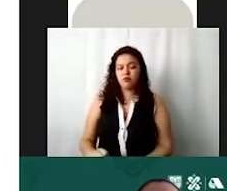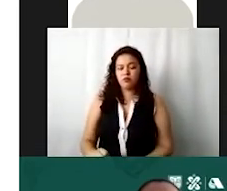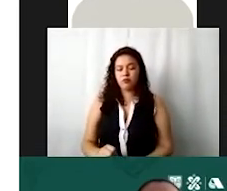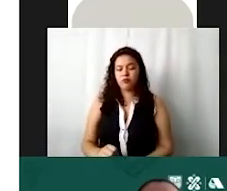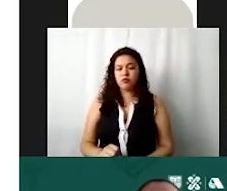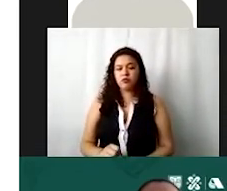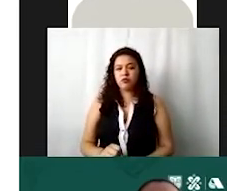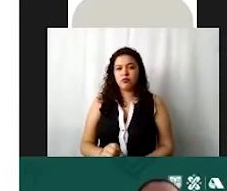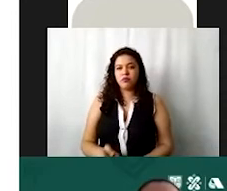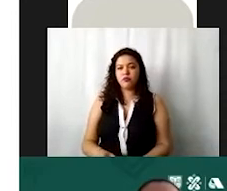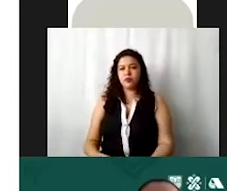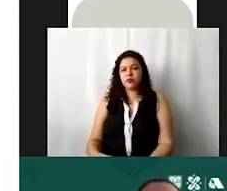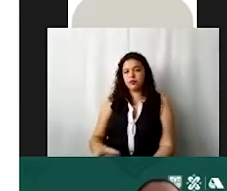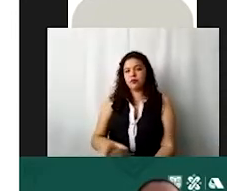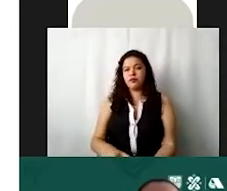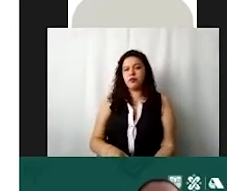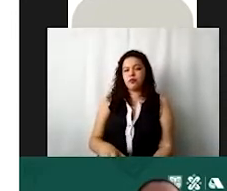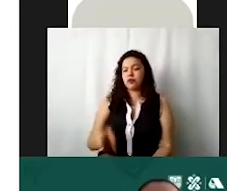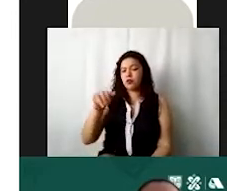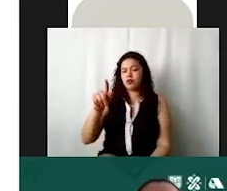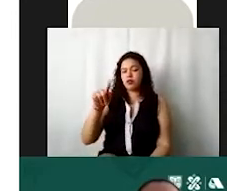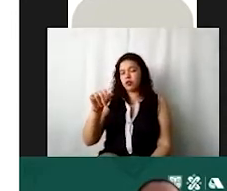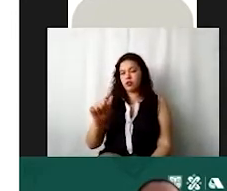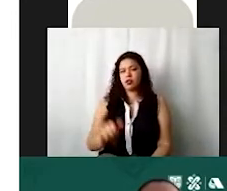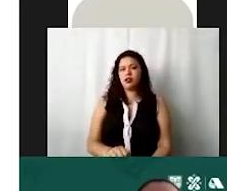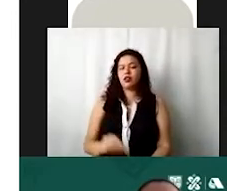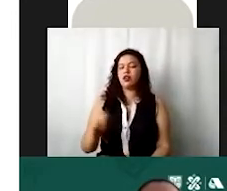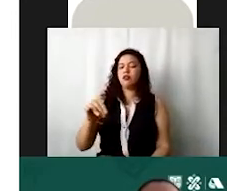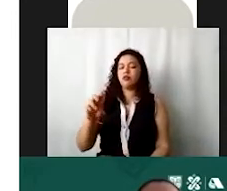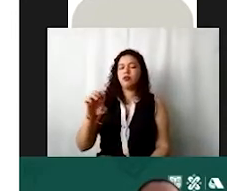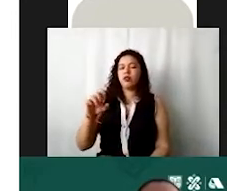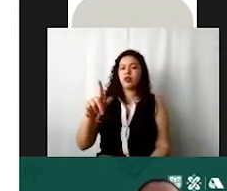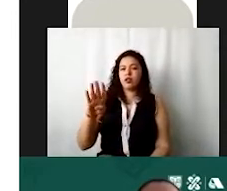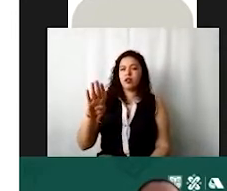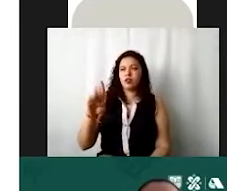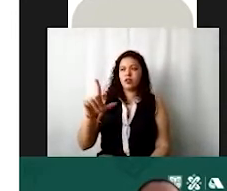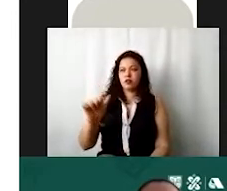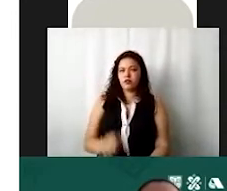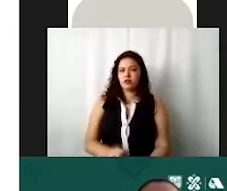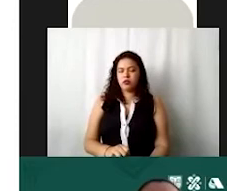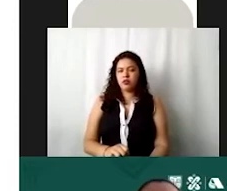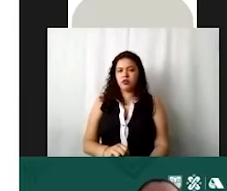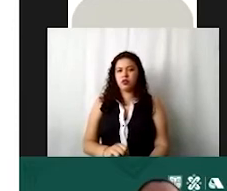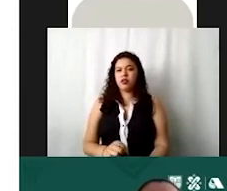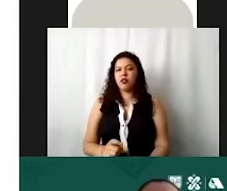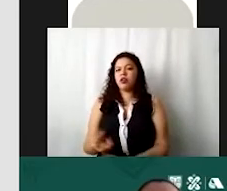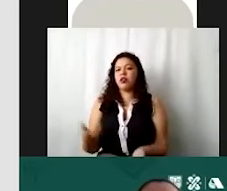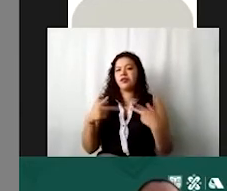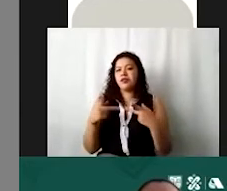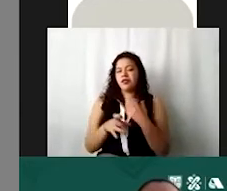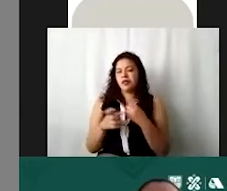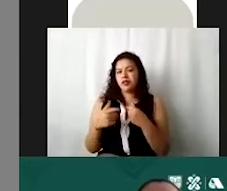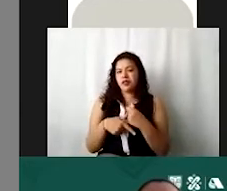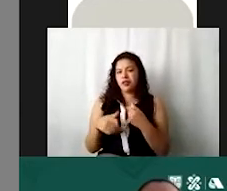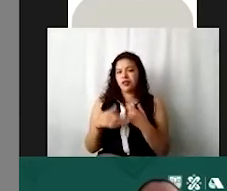vamos a poner aquí venta inmueble si ustedes están considerando realizar la venta de un inmueble pues es